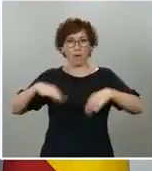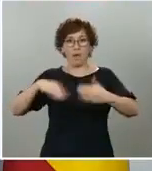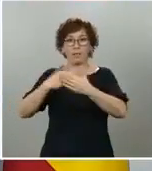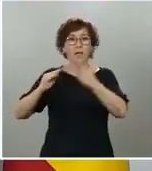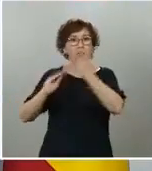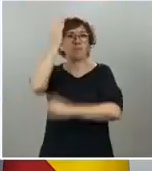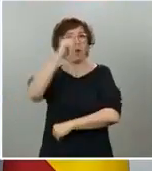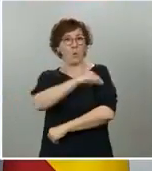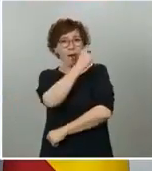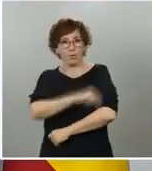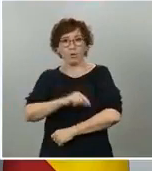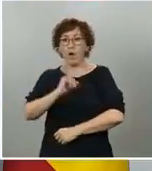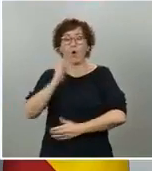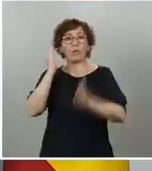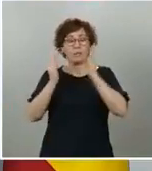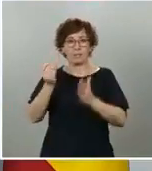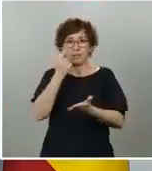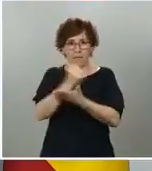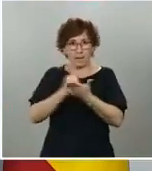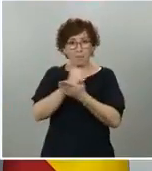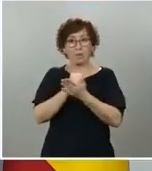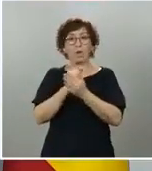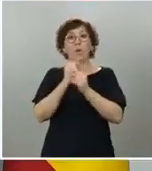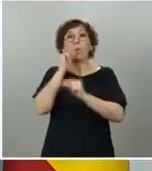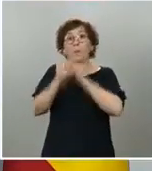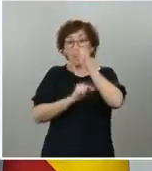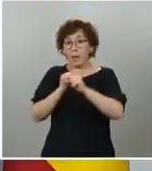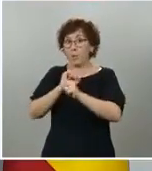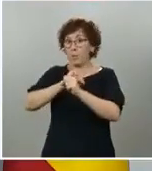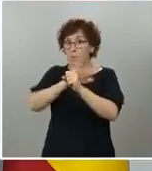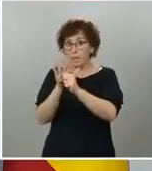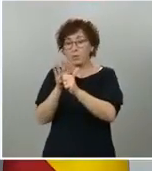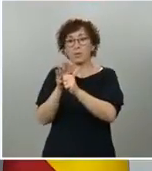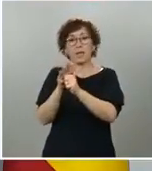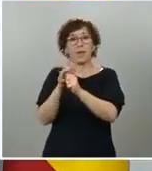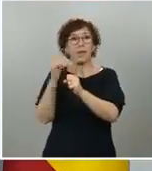Un virus, repito, al que, insisto, al que no hay que perderle nunca el respeto. Muchas gracias, Ministra.